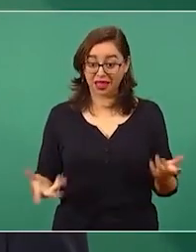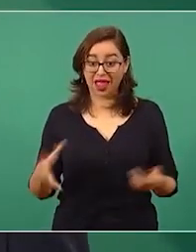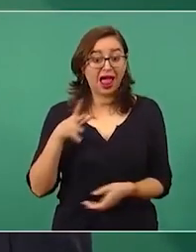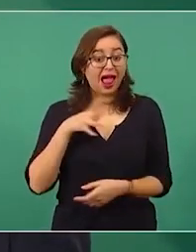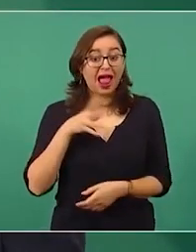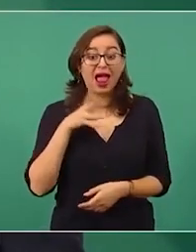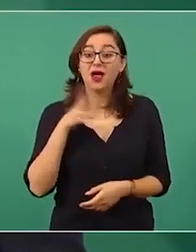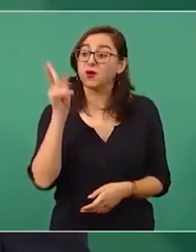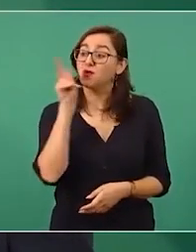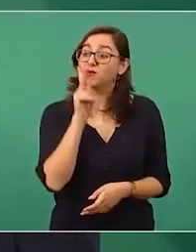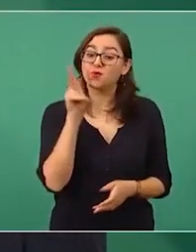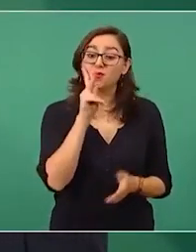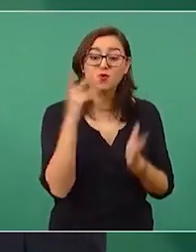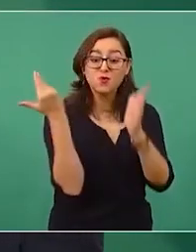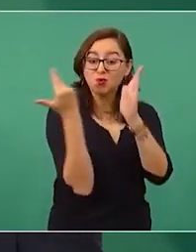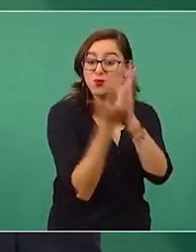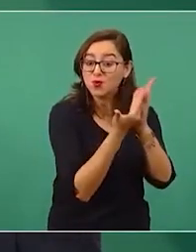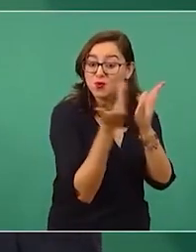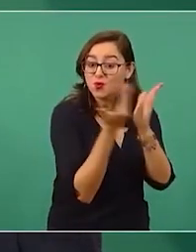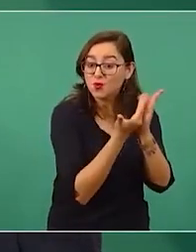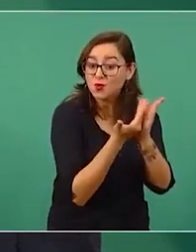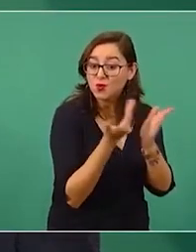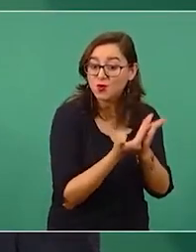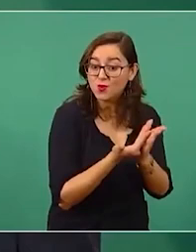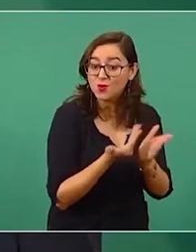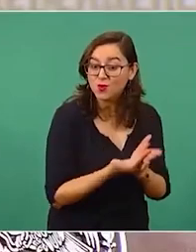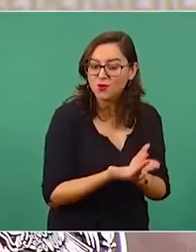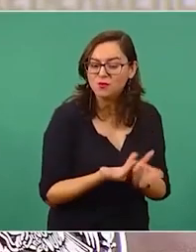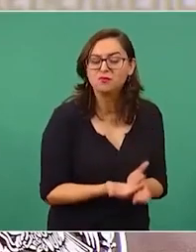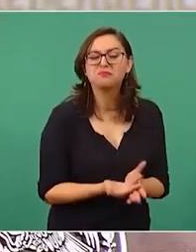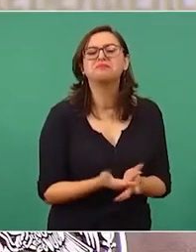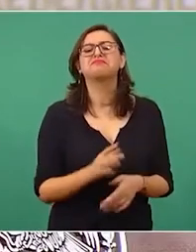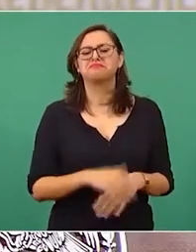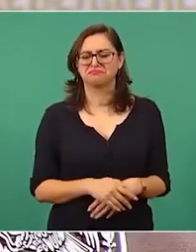y no dudo de que siga habiendo